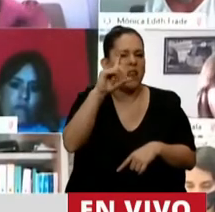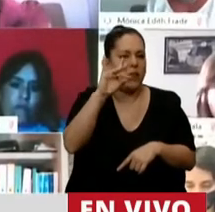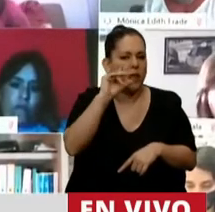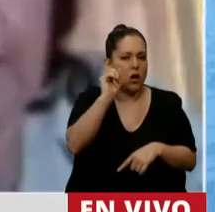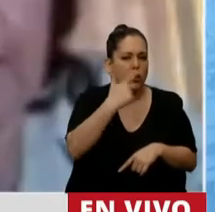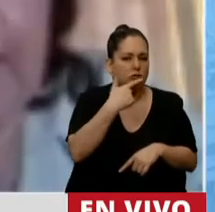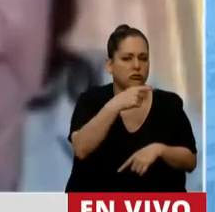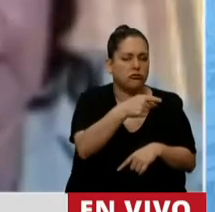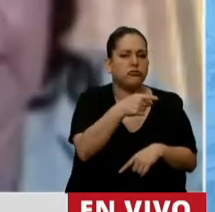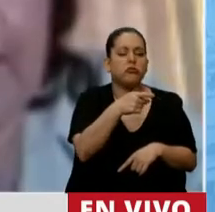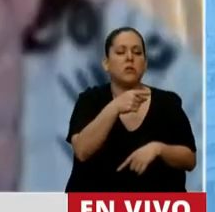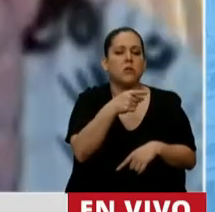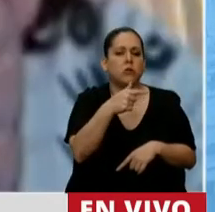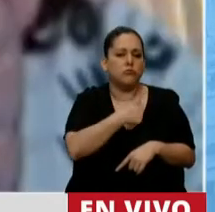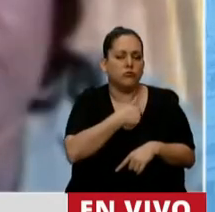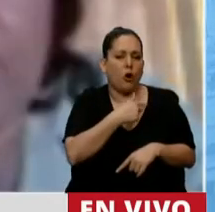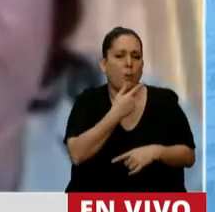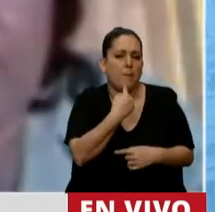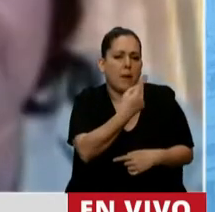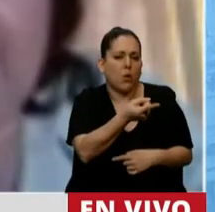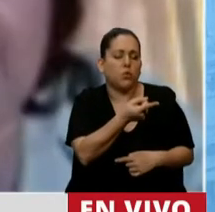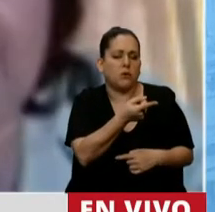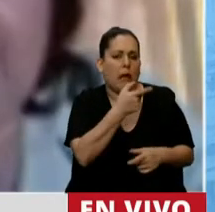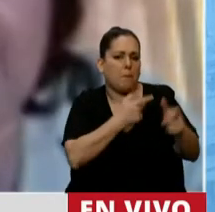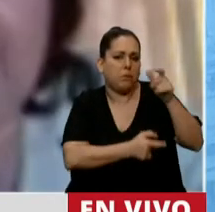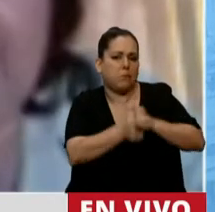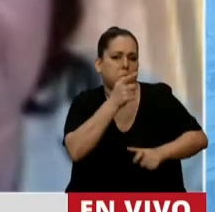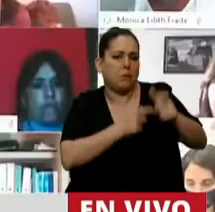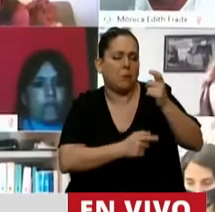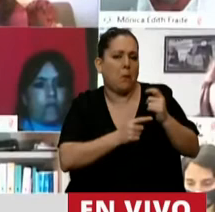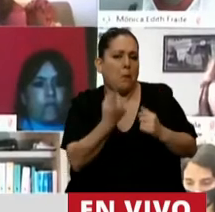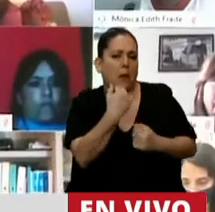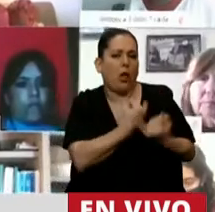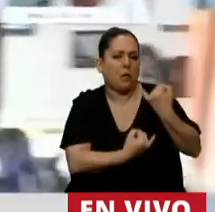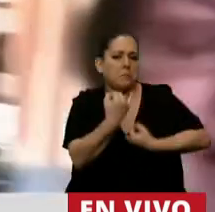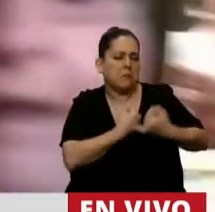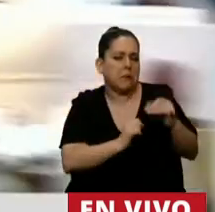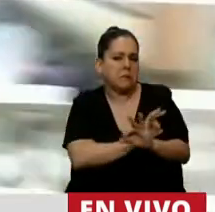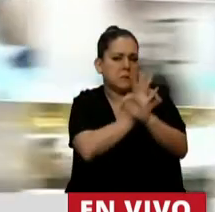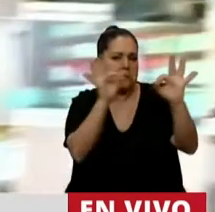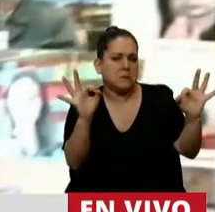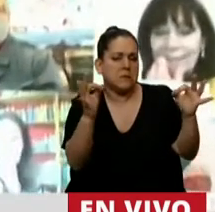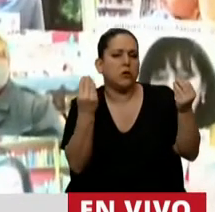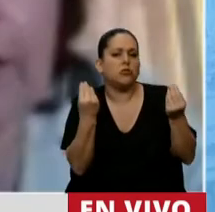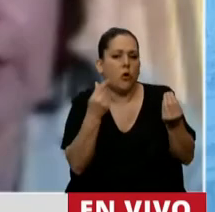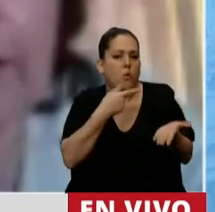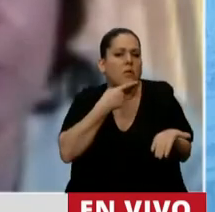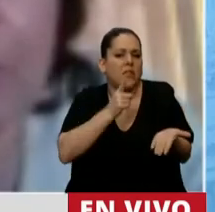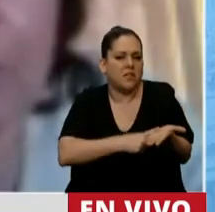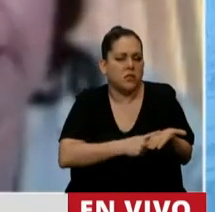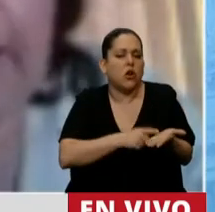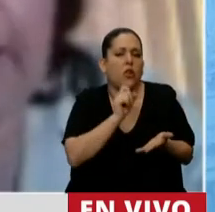y solo recibí una catarata de palabras que no explicaban en absoluto las decisiones